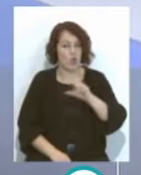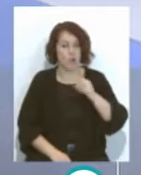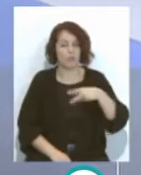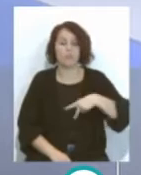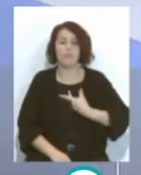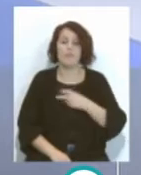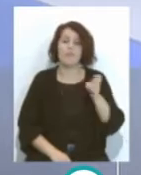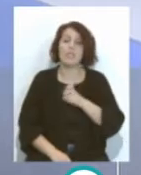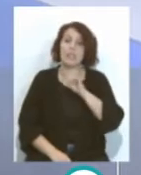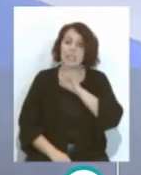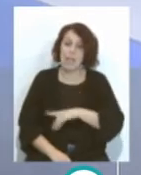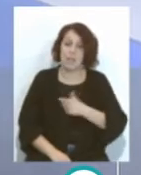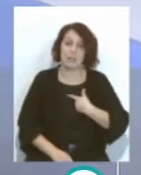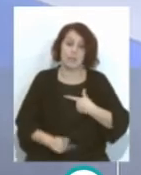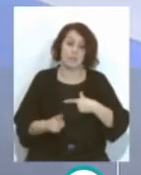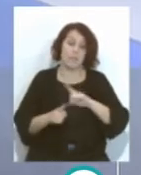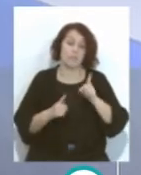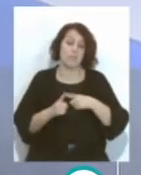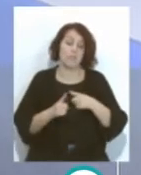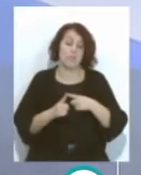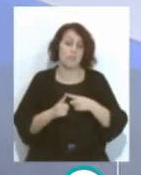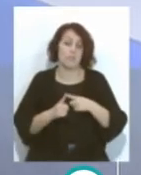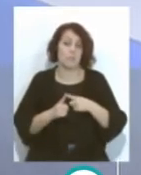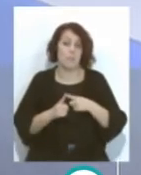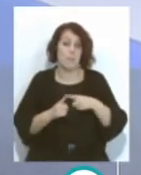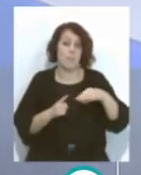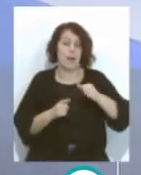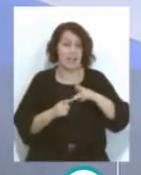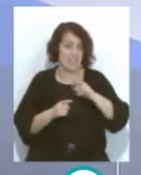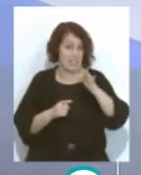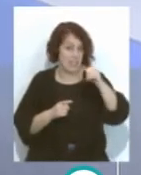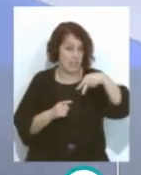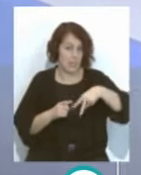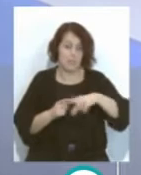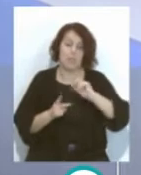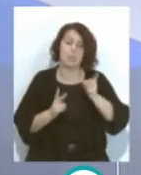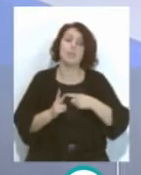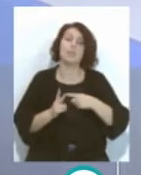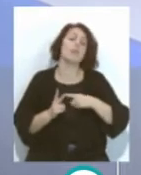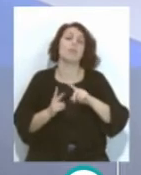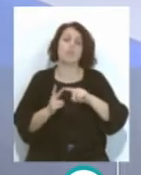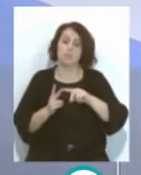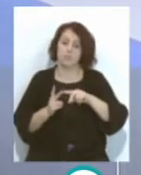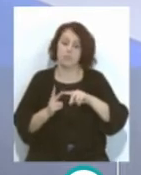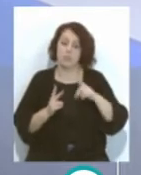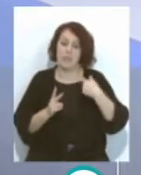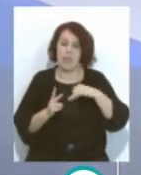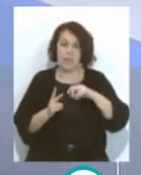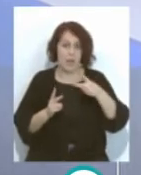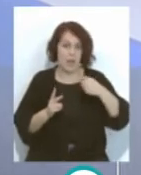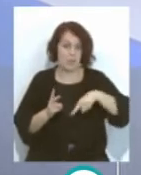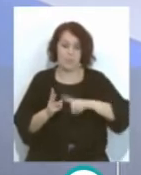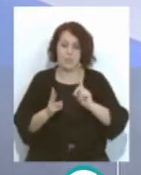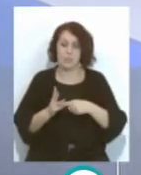han venido Podemos poner también A Alex En este caso Martín Y a los dos A Zaponich Y